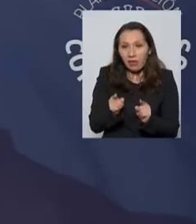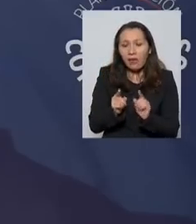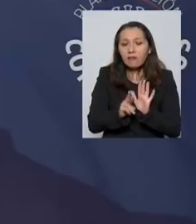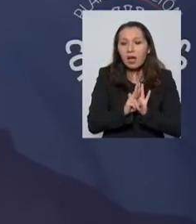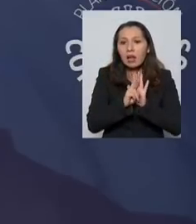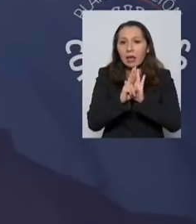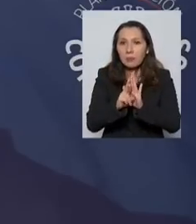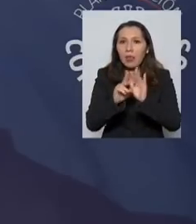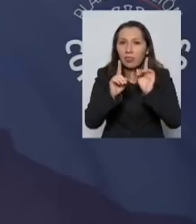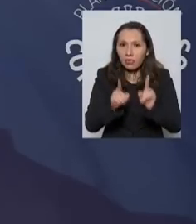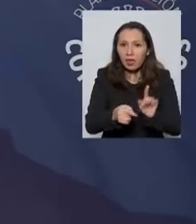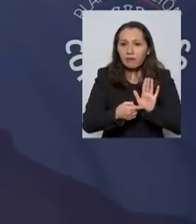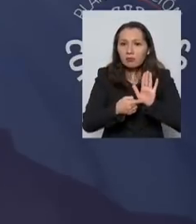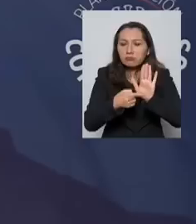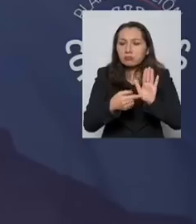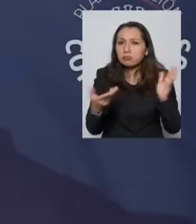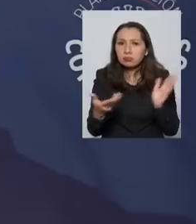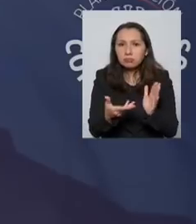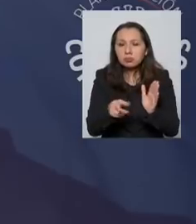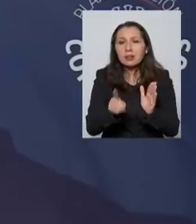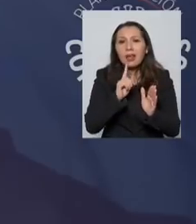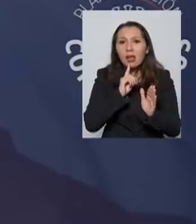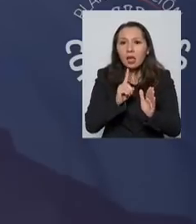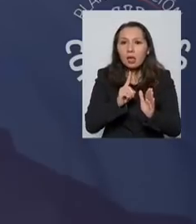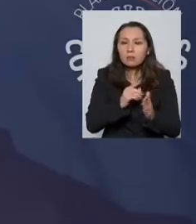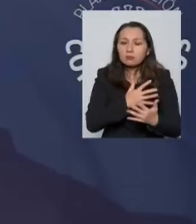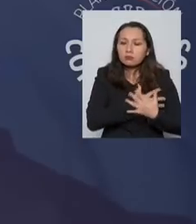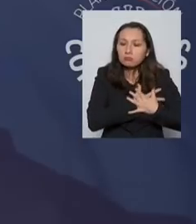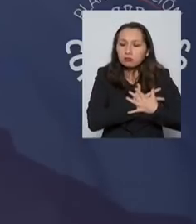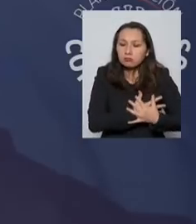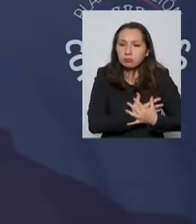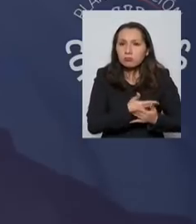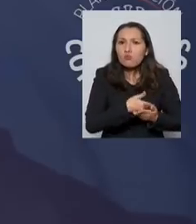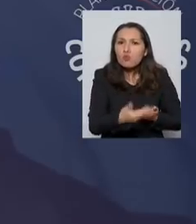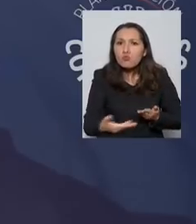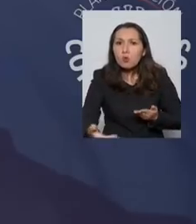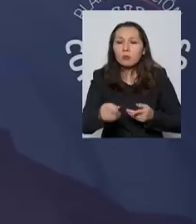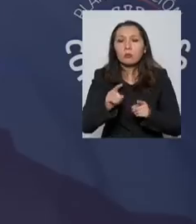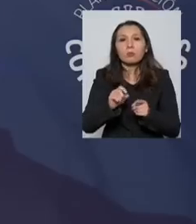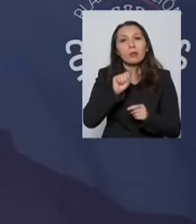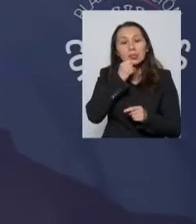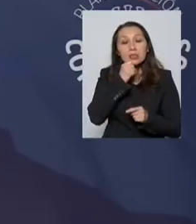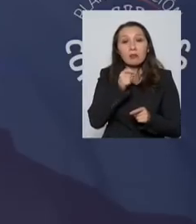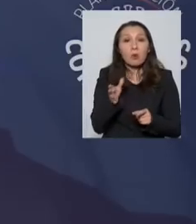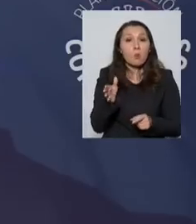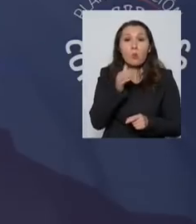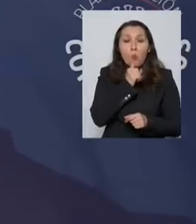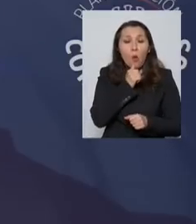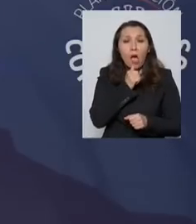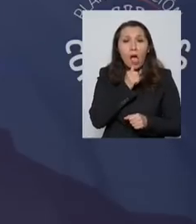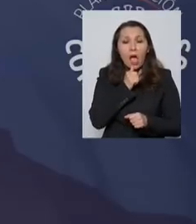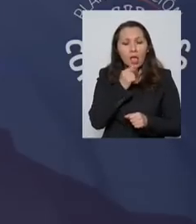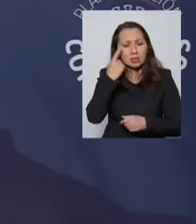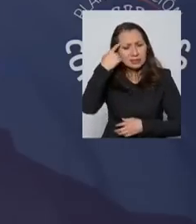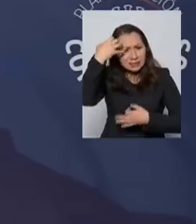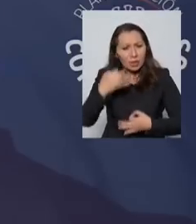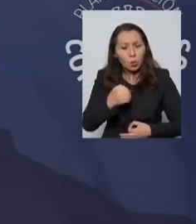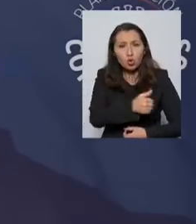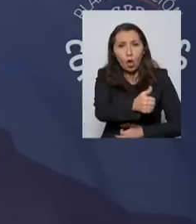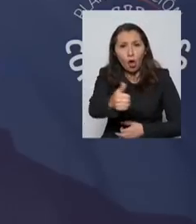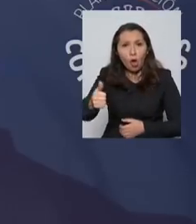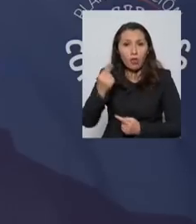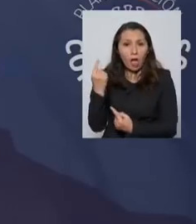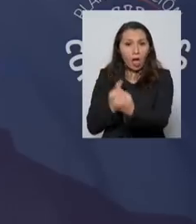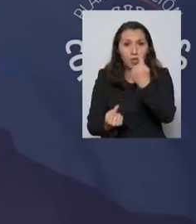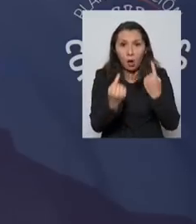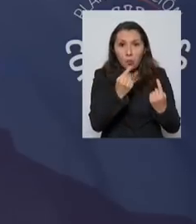representada y tiene que ser representada por compasión. Porque, insisto, si no nos convencemos todos y